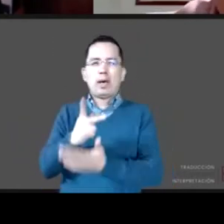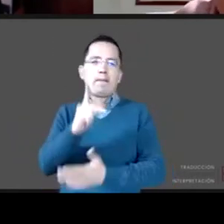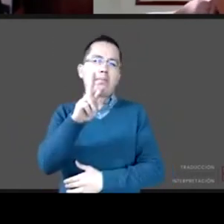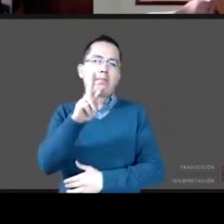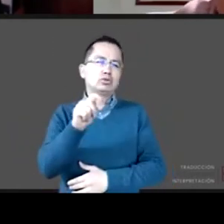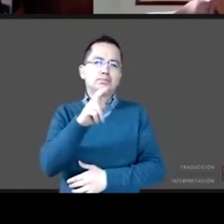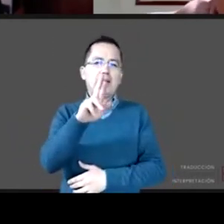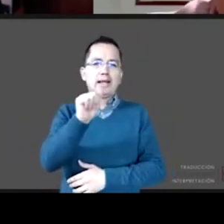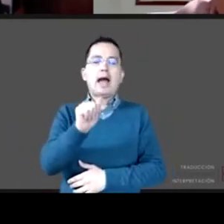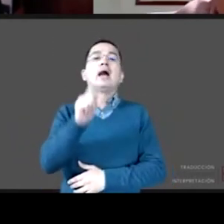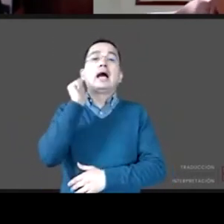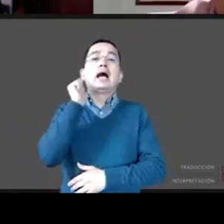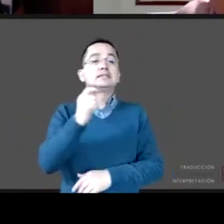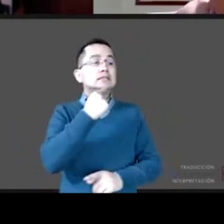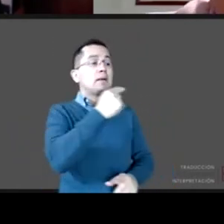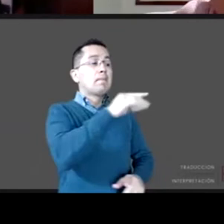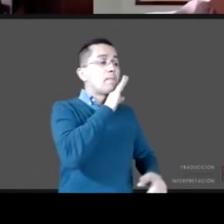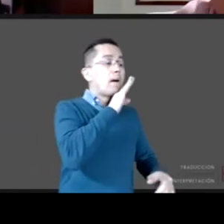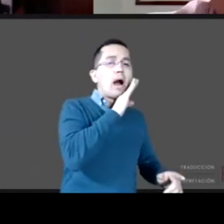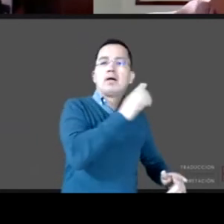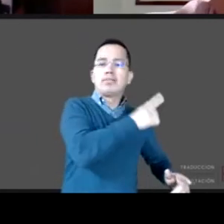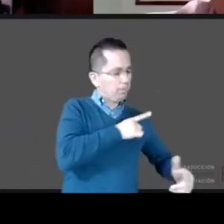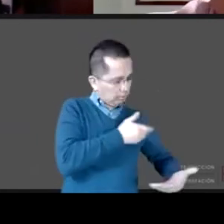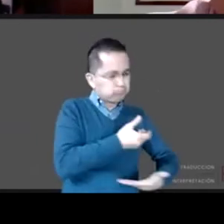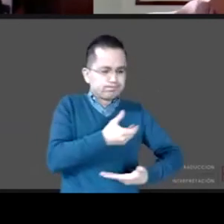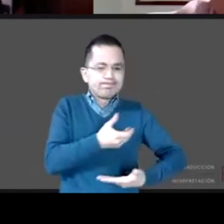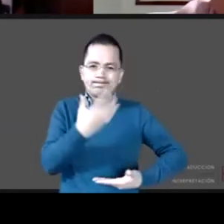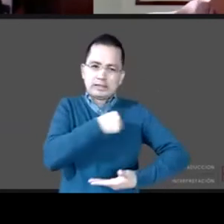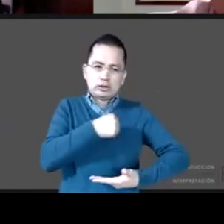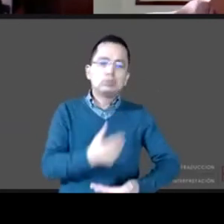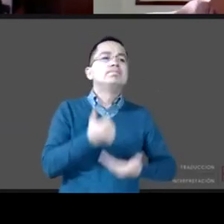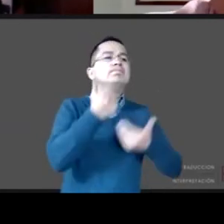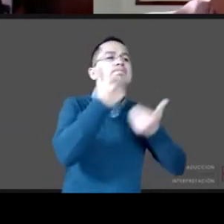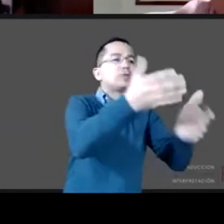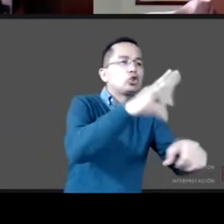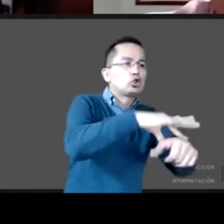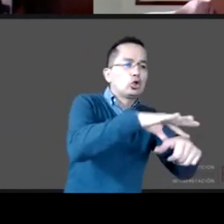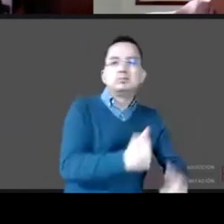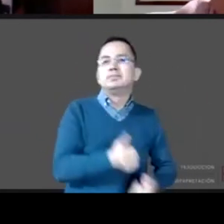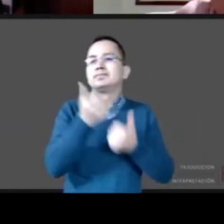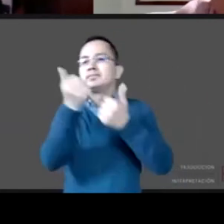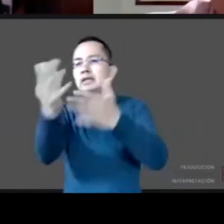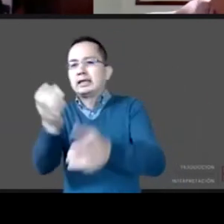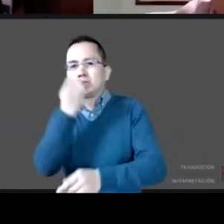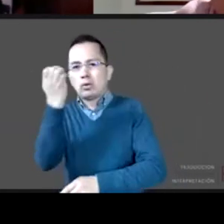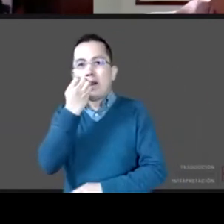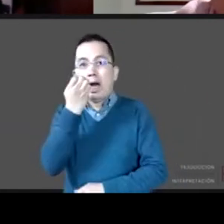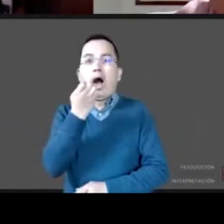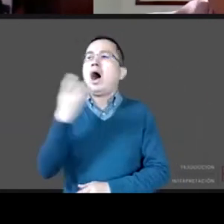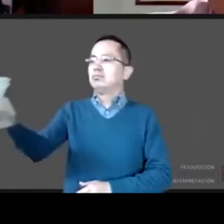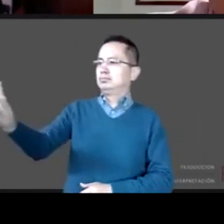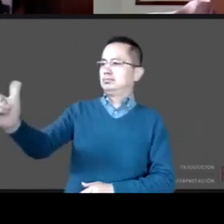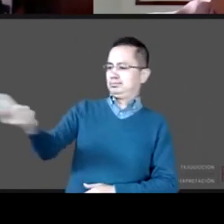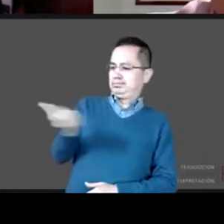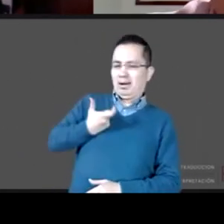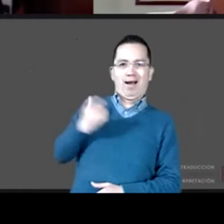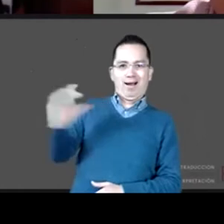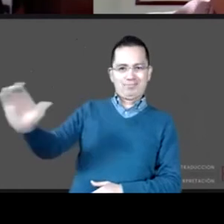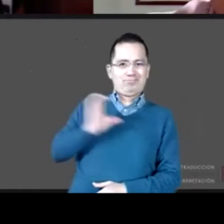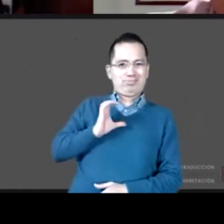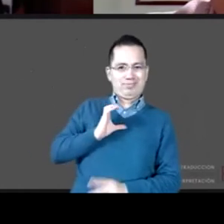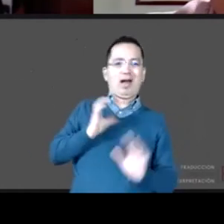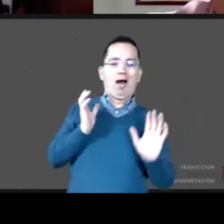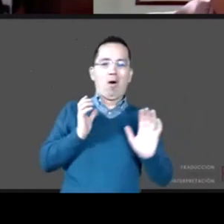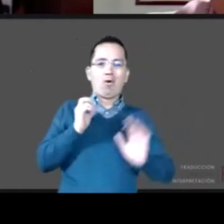las madres llevaran a los hijos al médico a que los hijos asistieran a la escuela y pues esta digamos decisión en